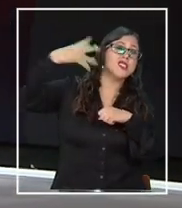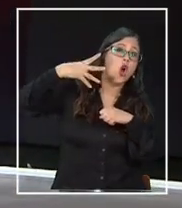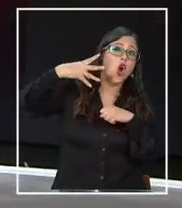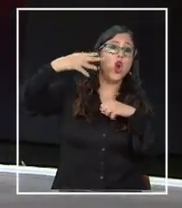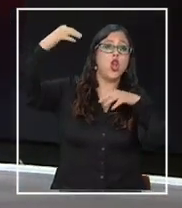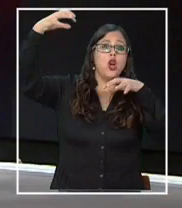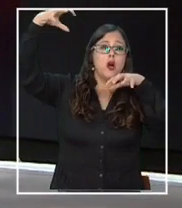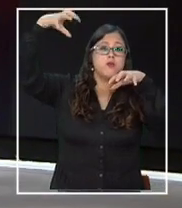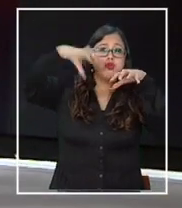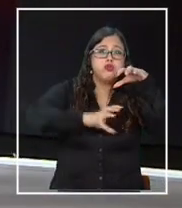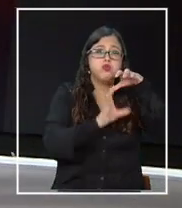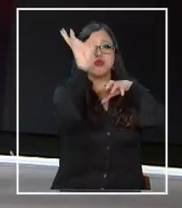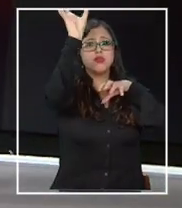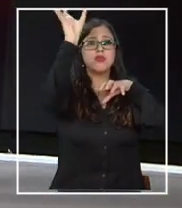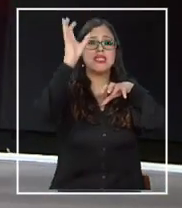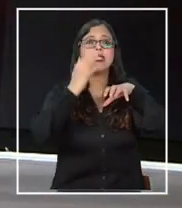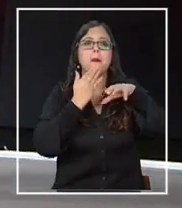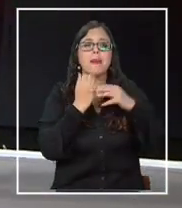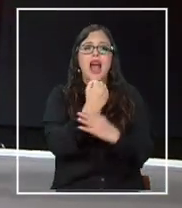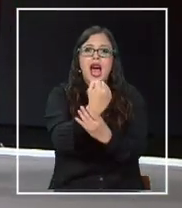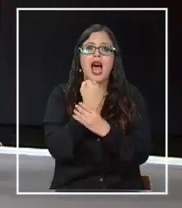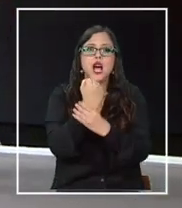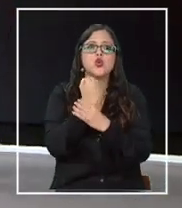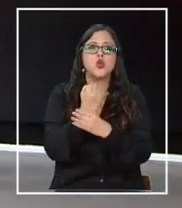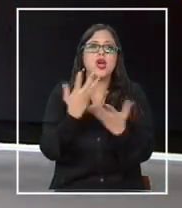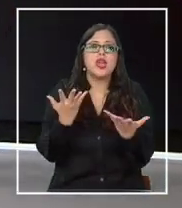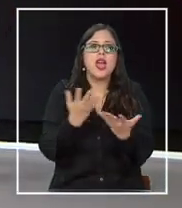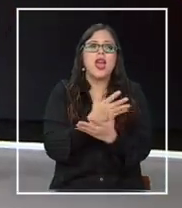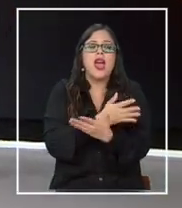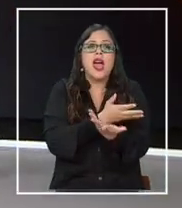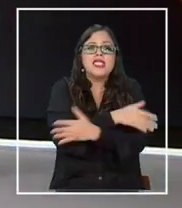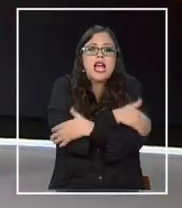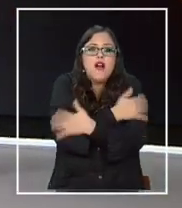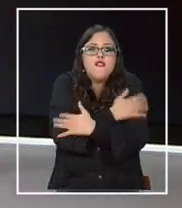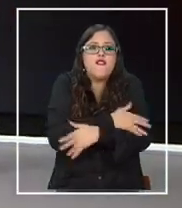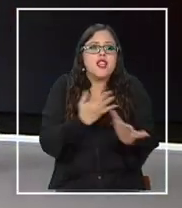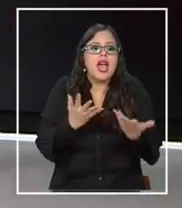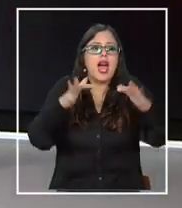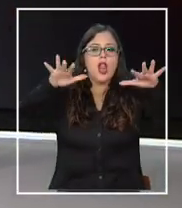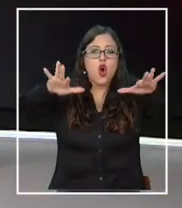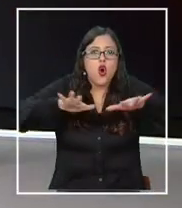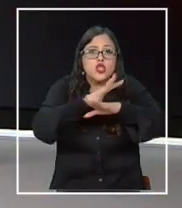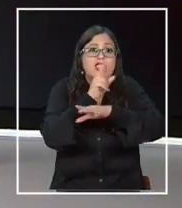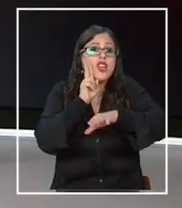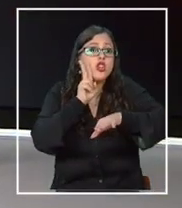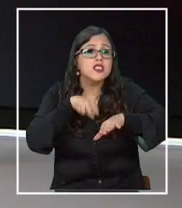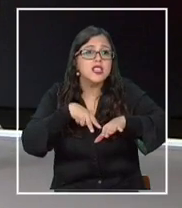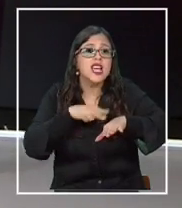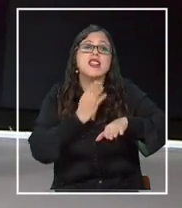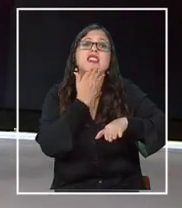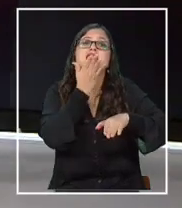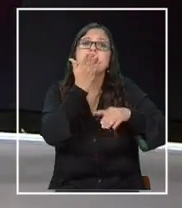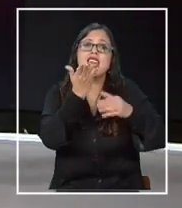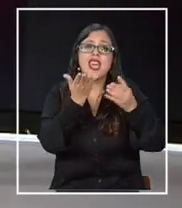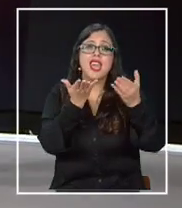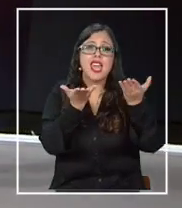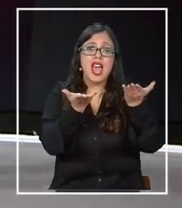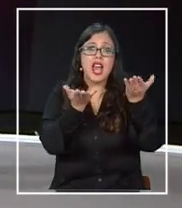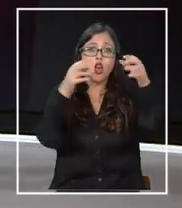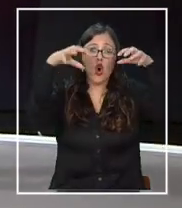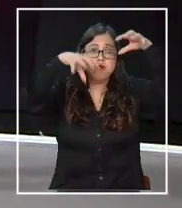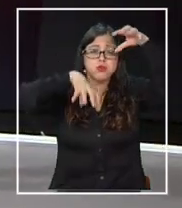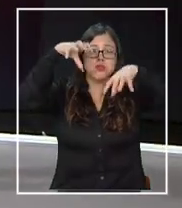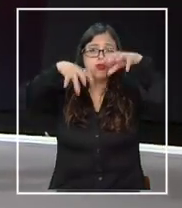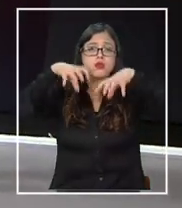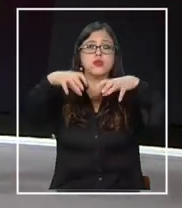rebota y ayuda también, entre comillas, a enfriar un poco. Un océano sin hielo absorbe más energía y eso